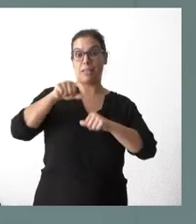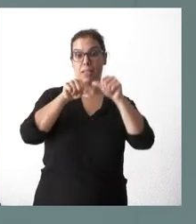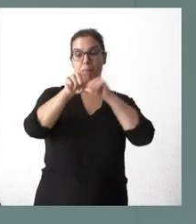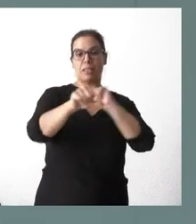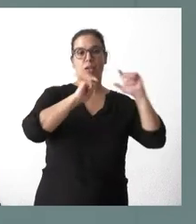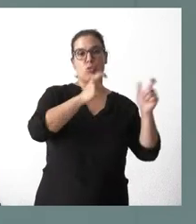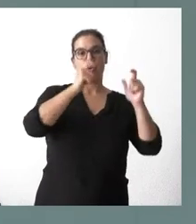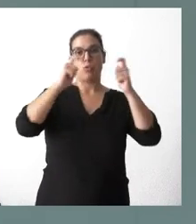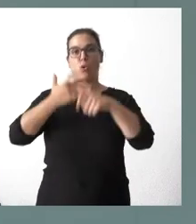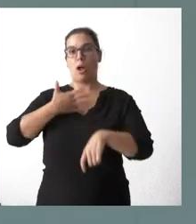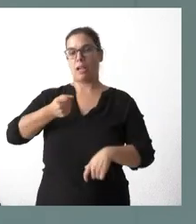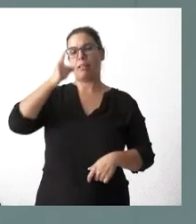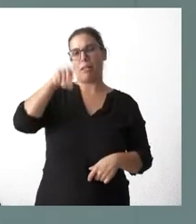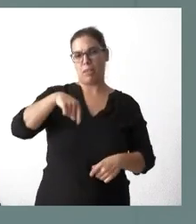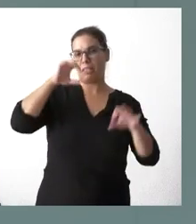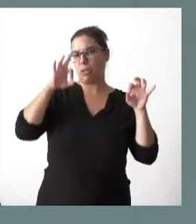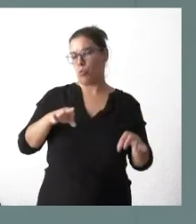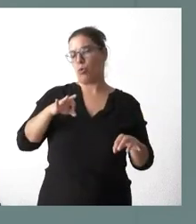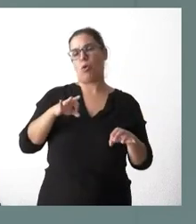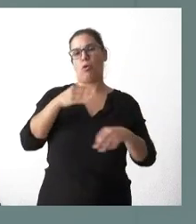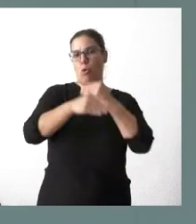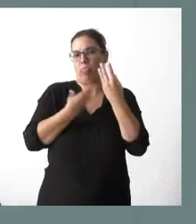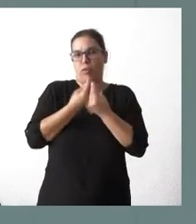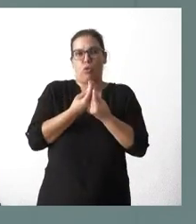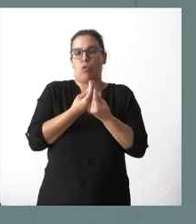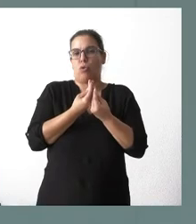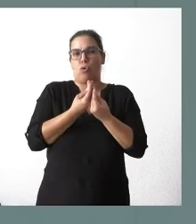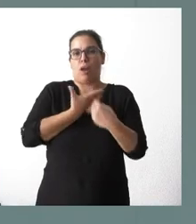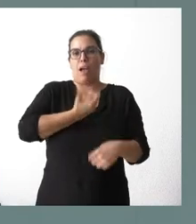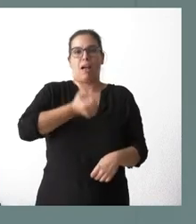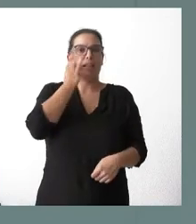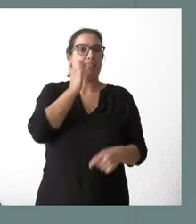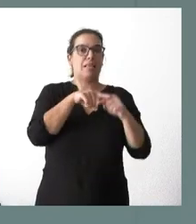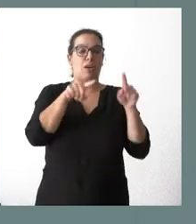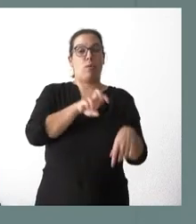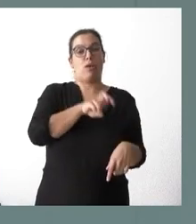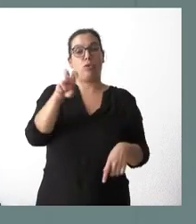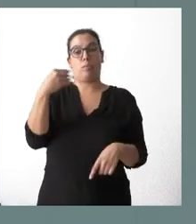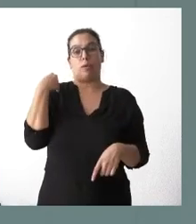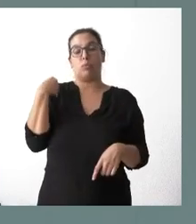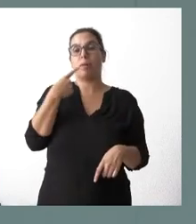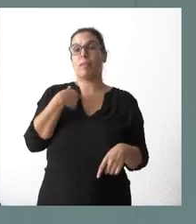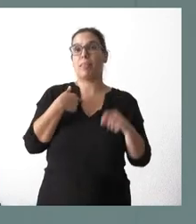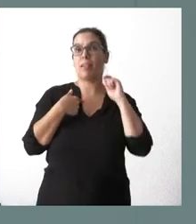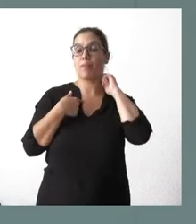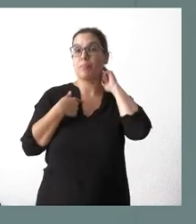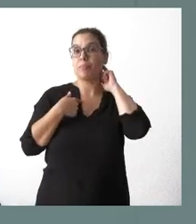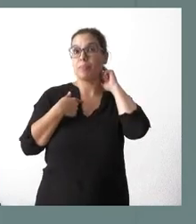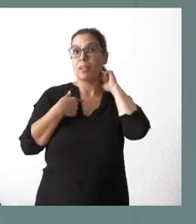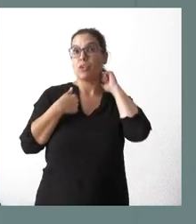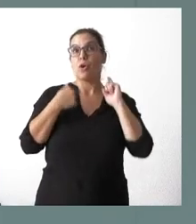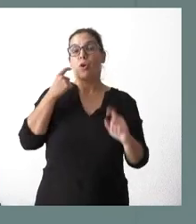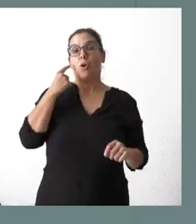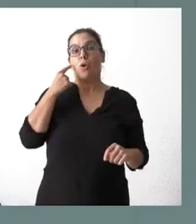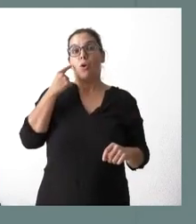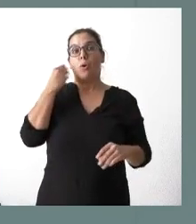alcaldes, también se reunirá con la alcaldesa de Segovia. Y la segunda cuestión que usted me planteaba. Yo creo que hay hacer un esfuerzo